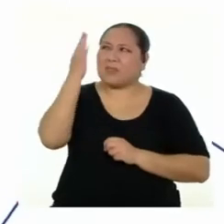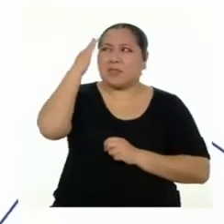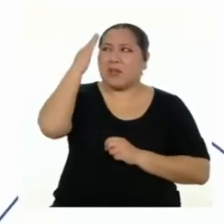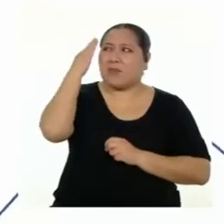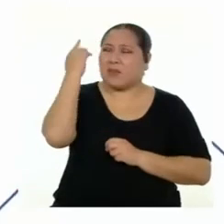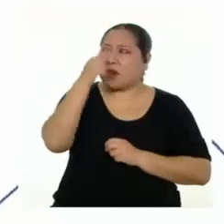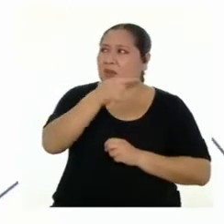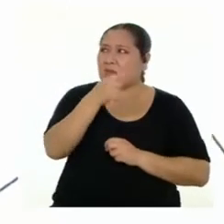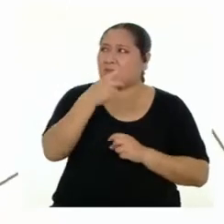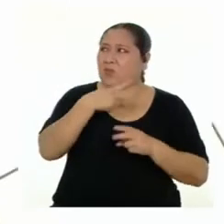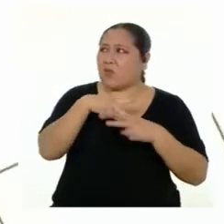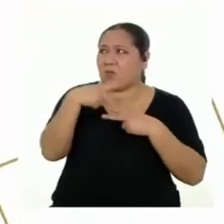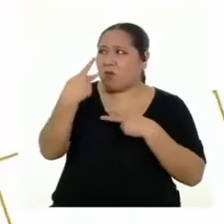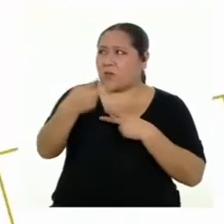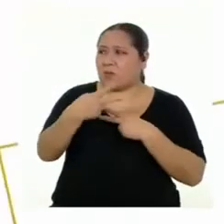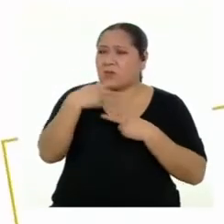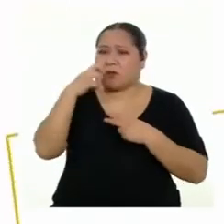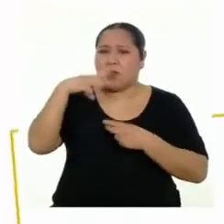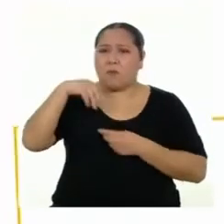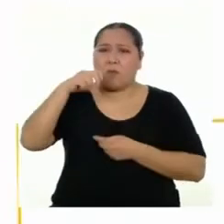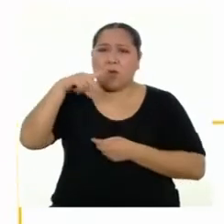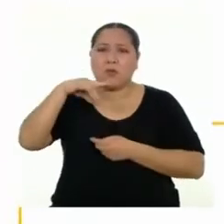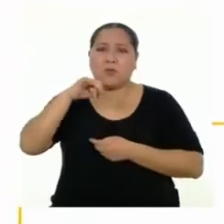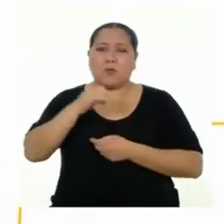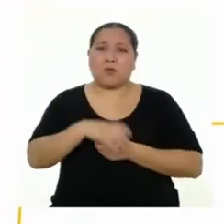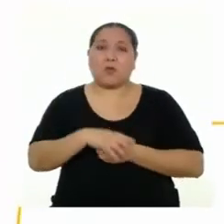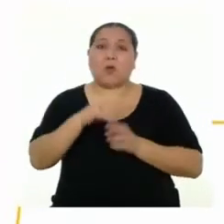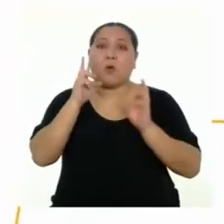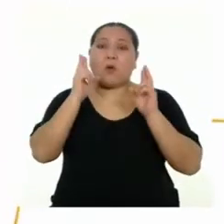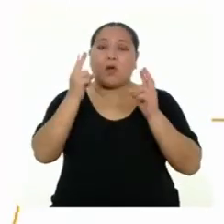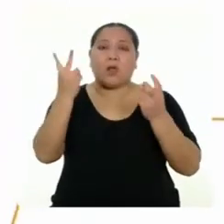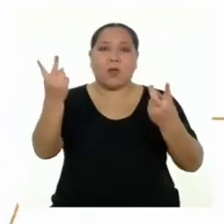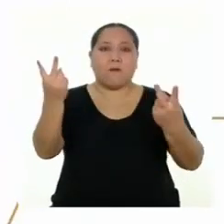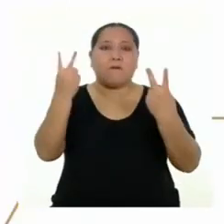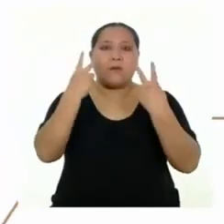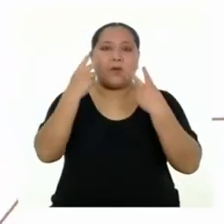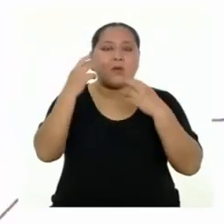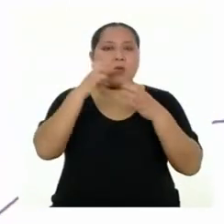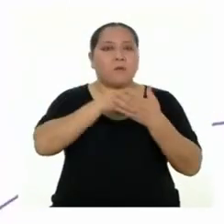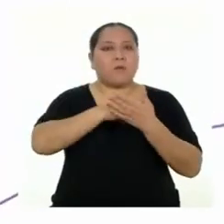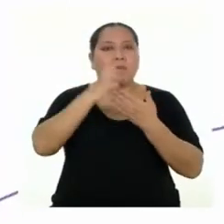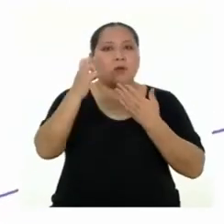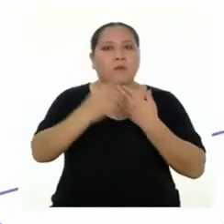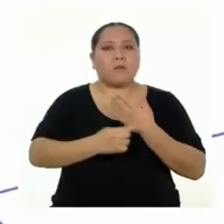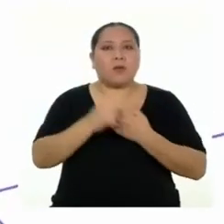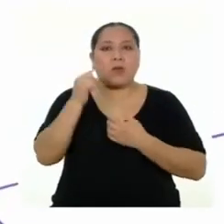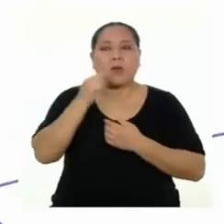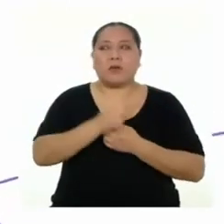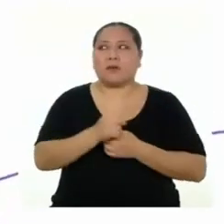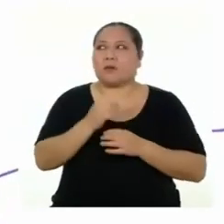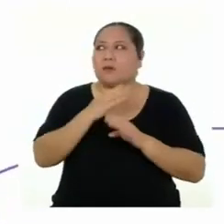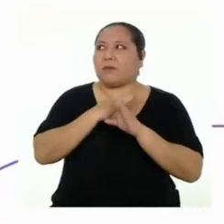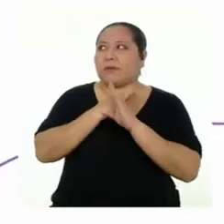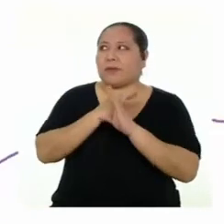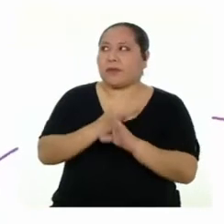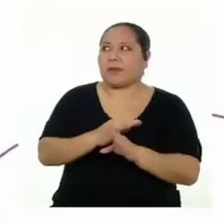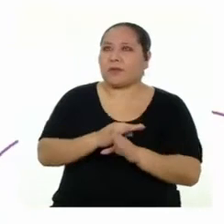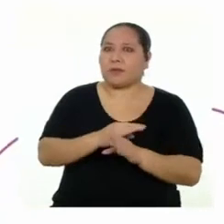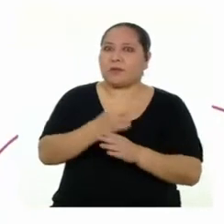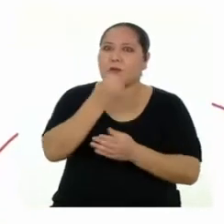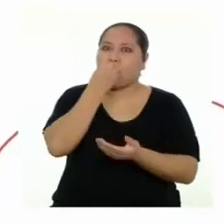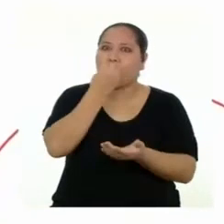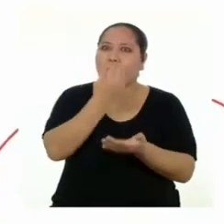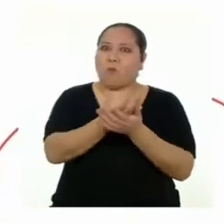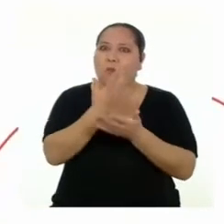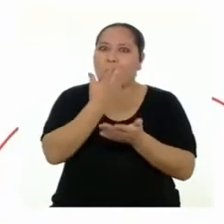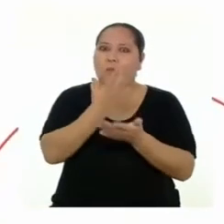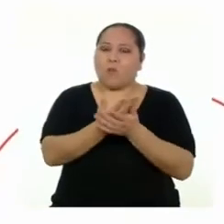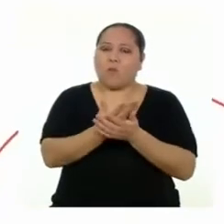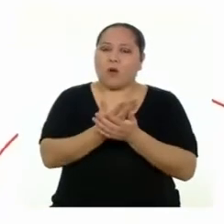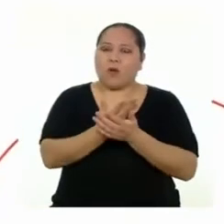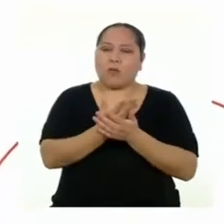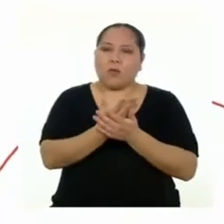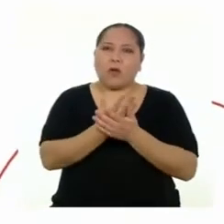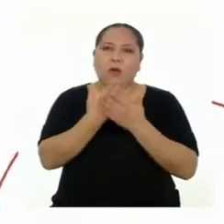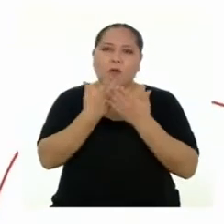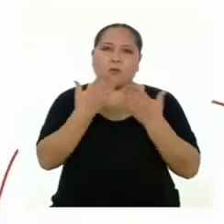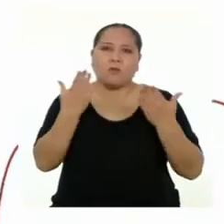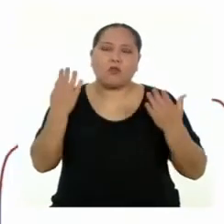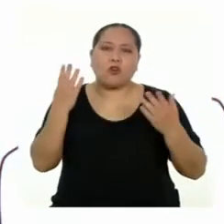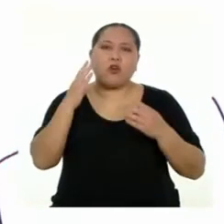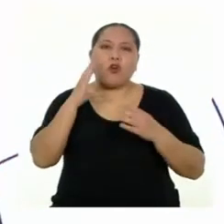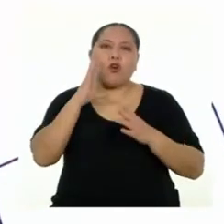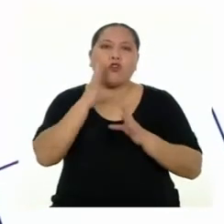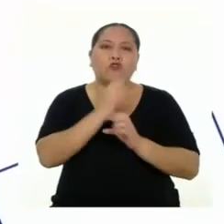vecinos de Manuel? Espero que estén viendo el programa. Todo lo que evitaríamos si tuviéramos buenos hábitos de consumo, ¿no?